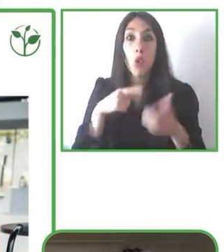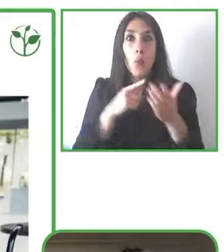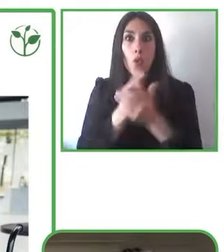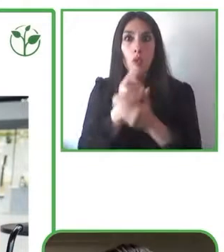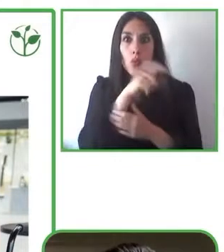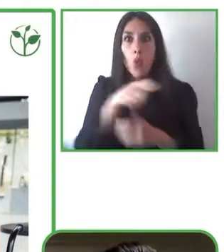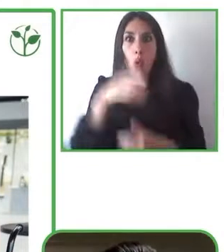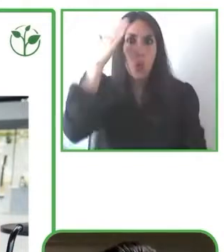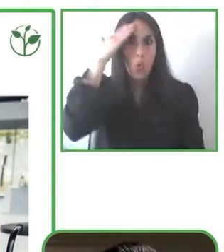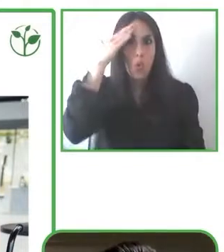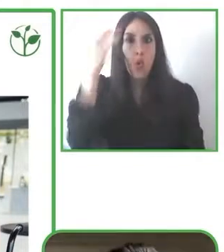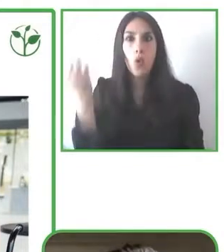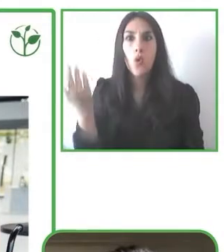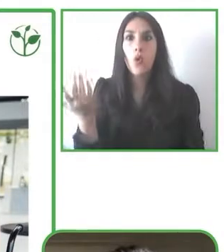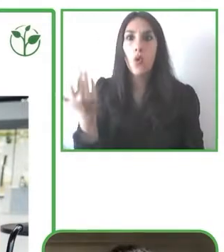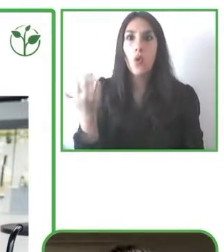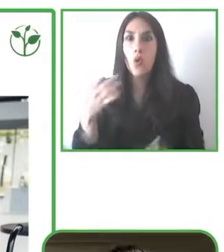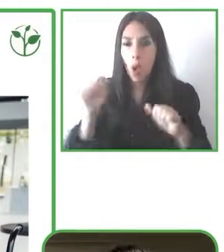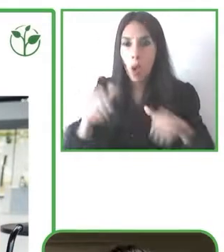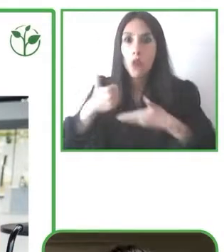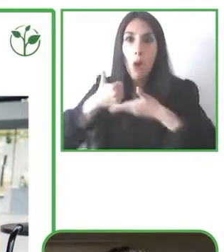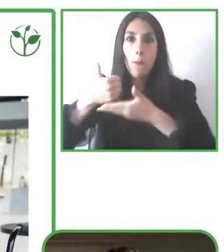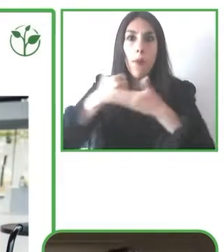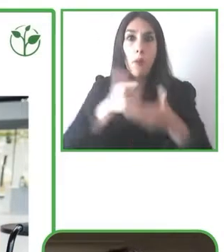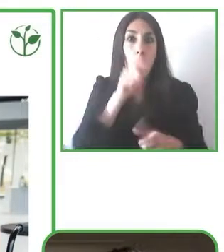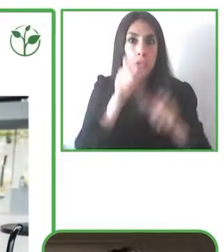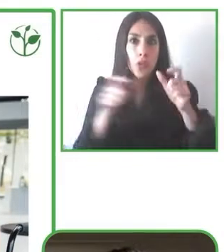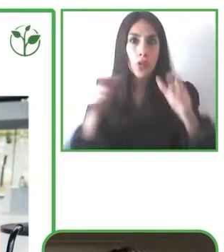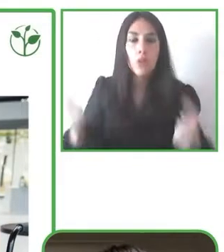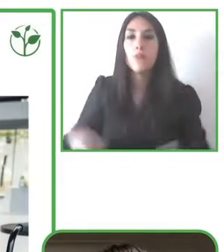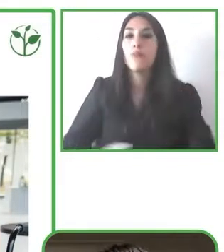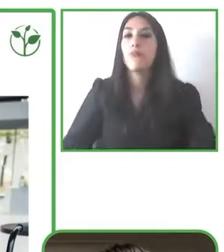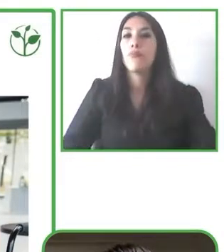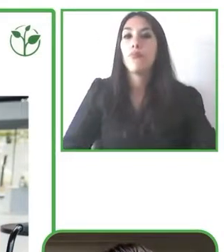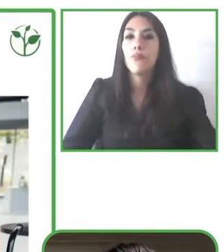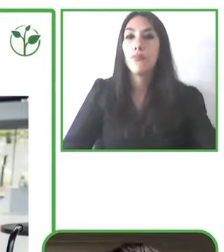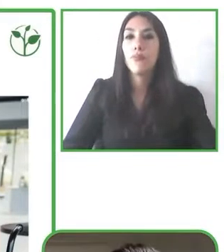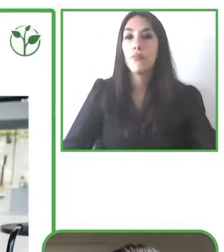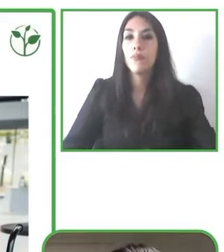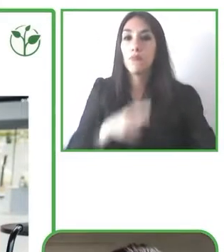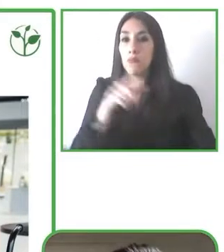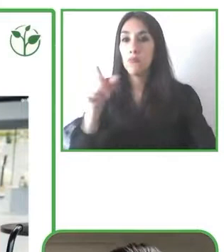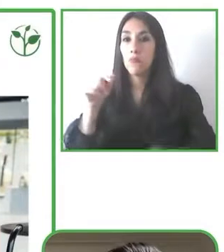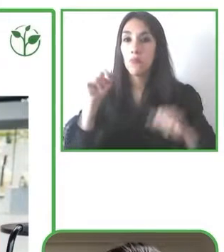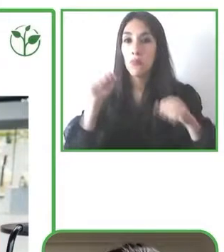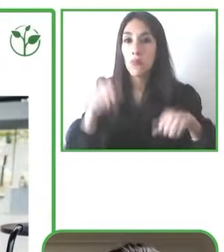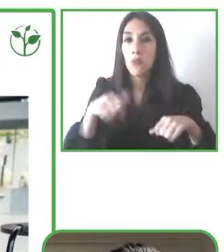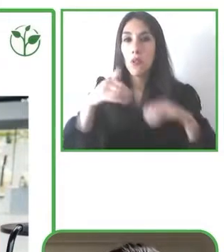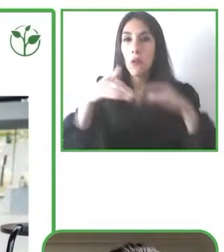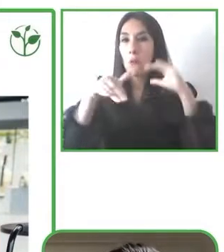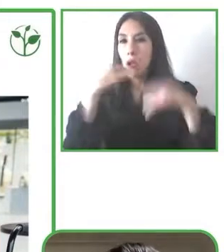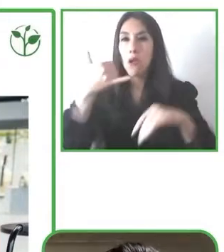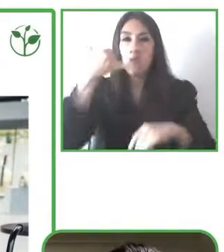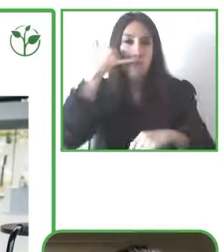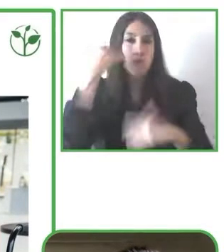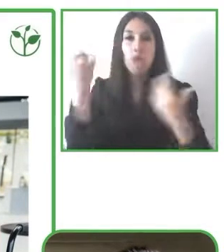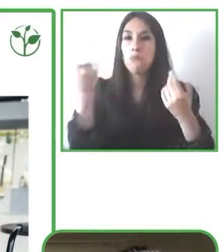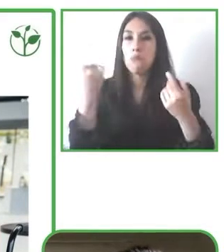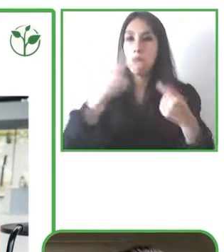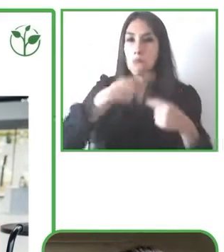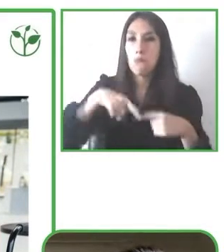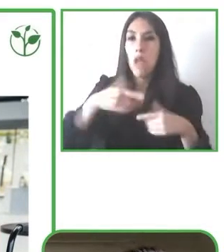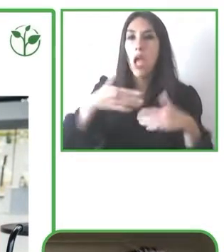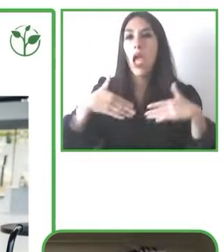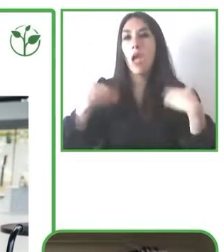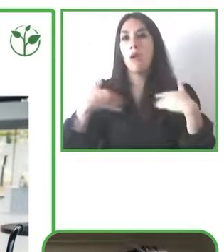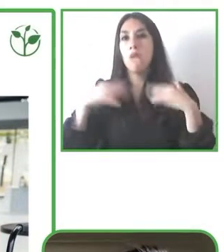por favor, como mencionamos previamente, pónganse en contacto con nosotros. Estaremos felices de discutir diferentes posibilidades de poder